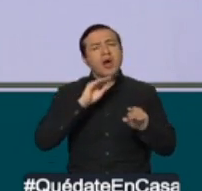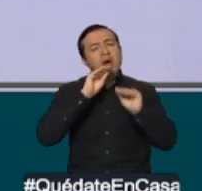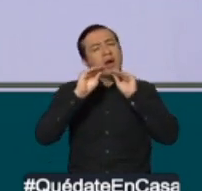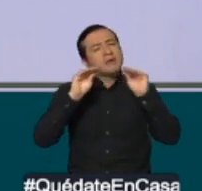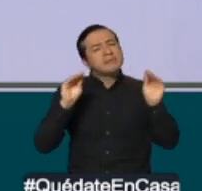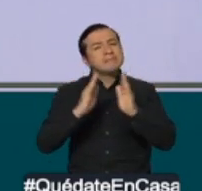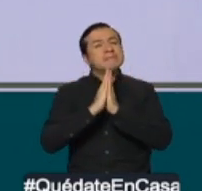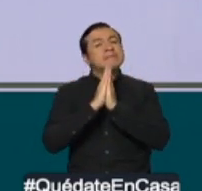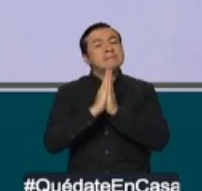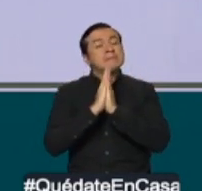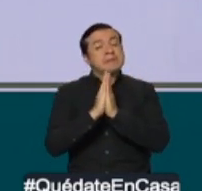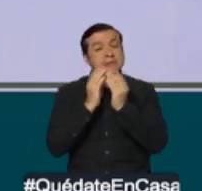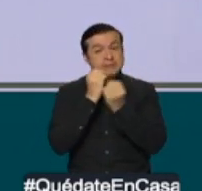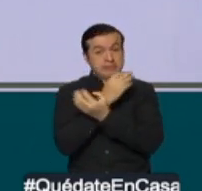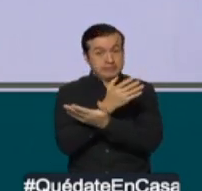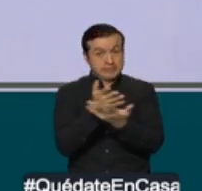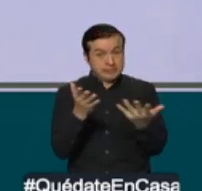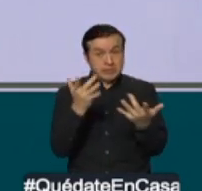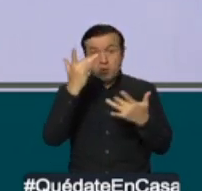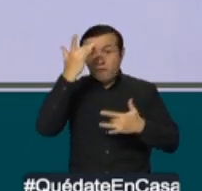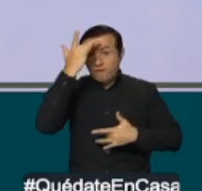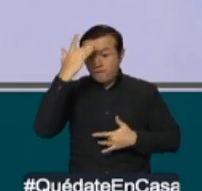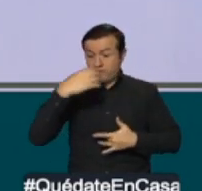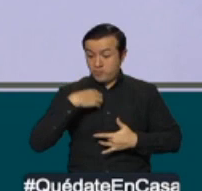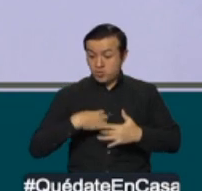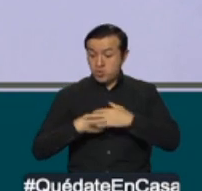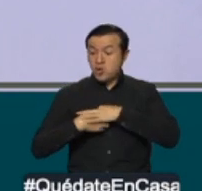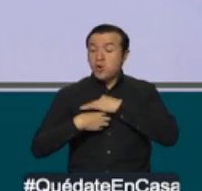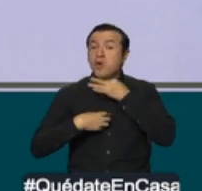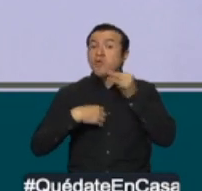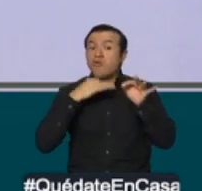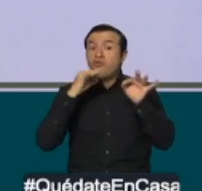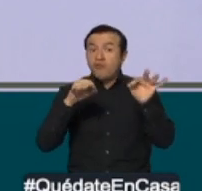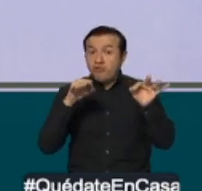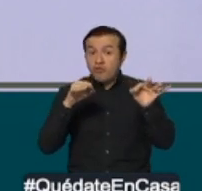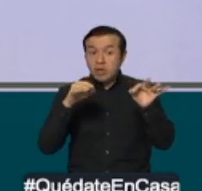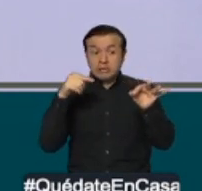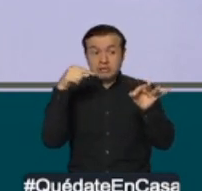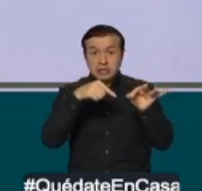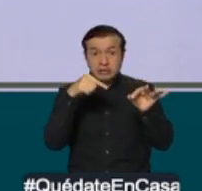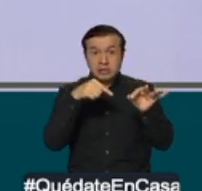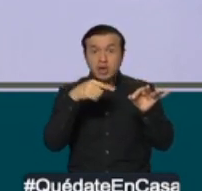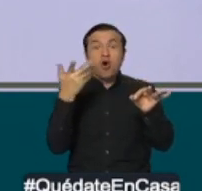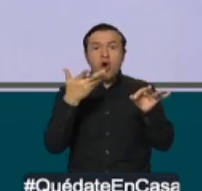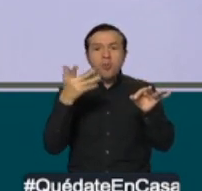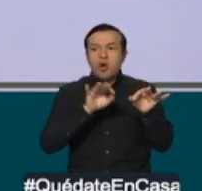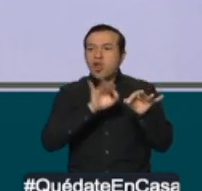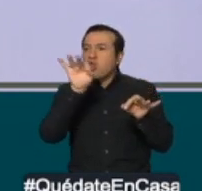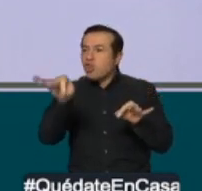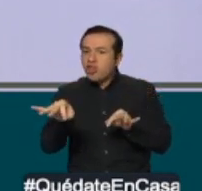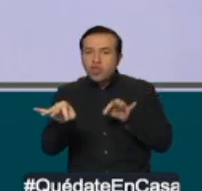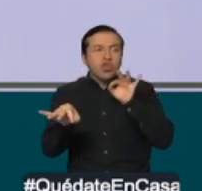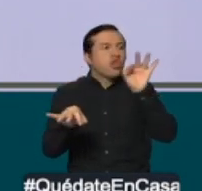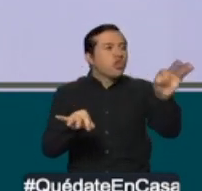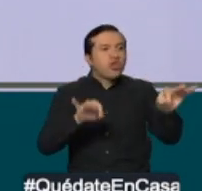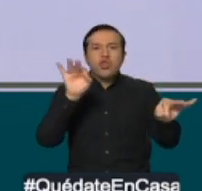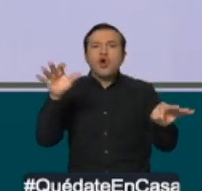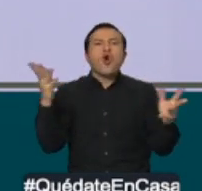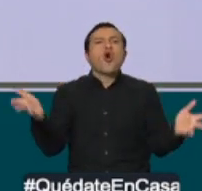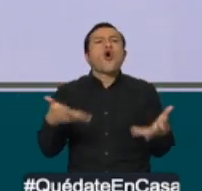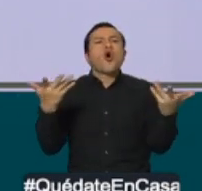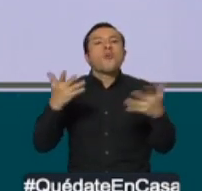les quiero reiterar. El virus no se mueve solo. El virus se mueve con el movimiento de las personas.